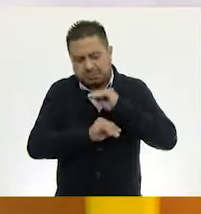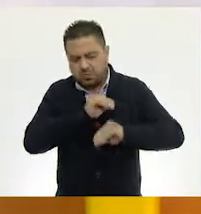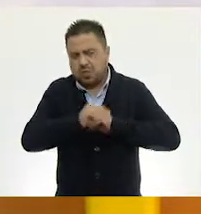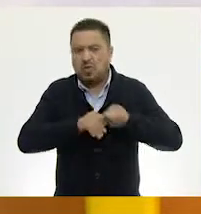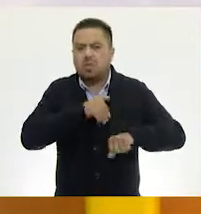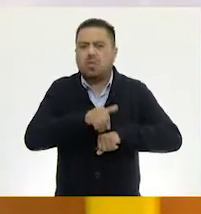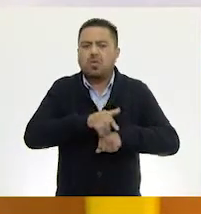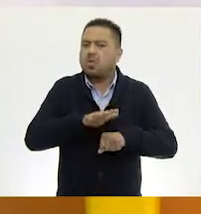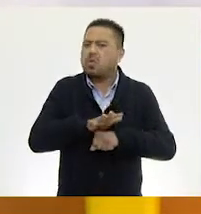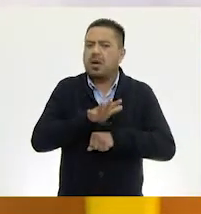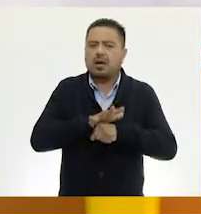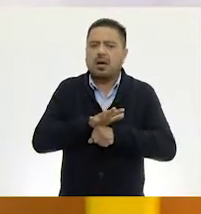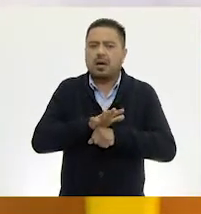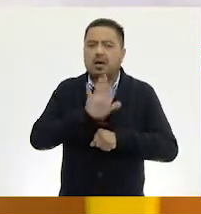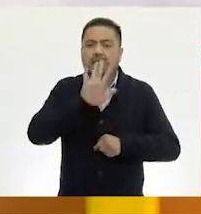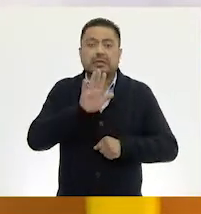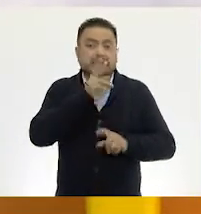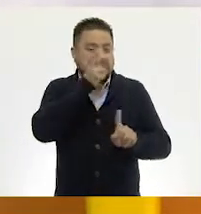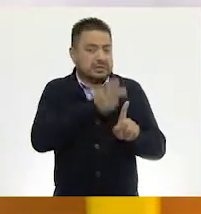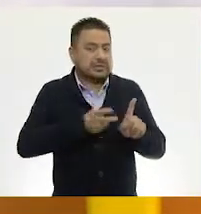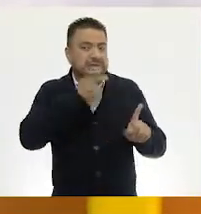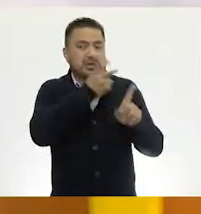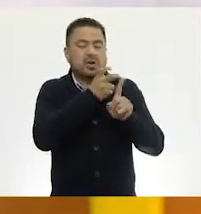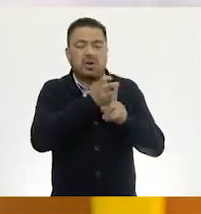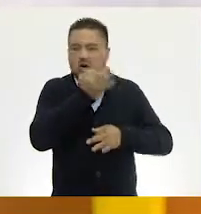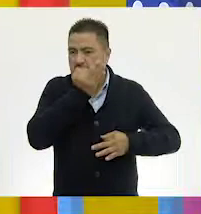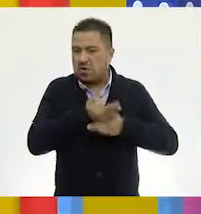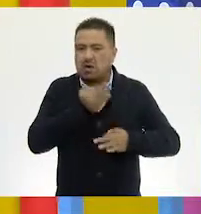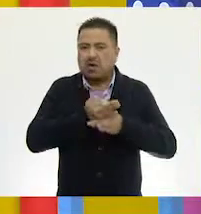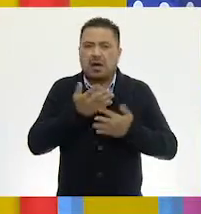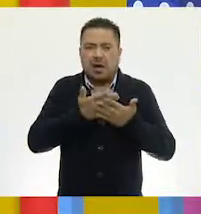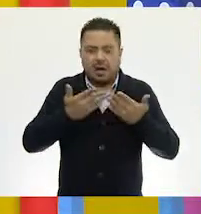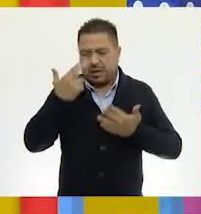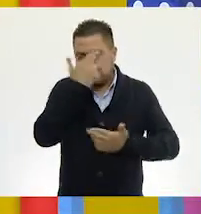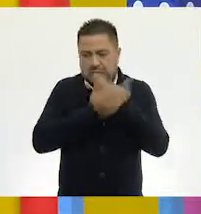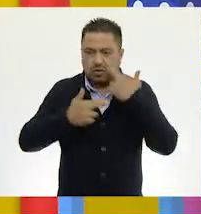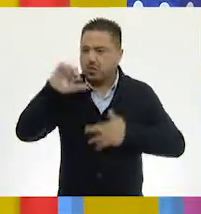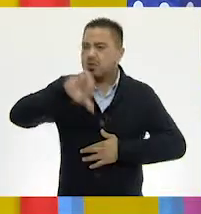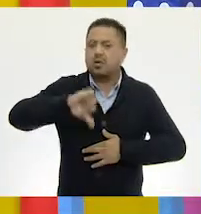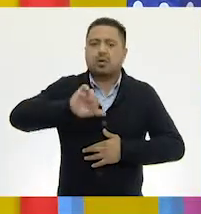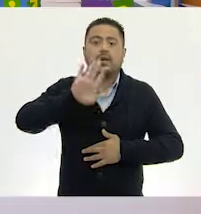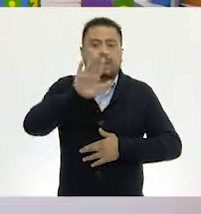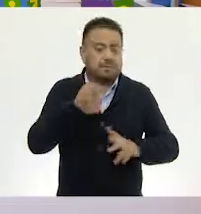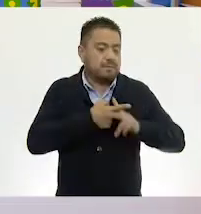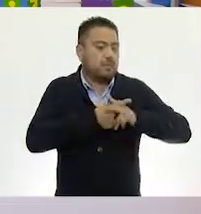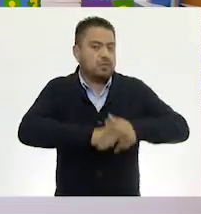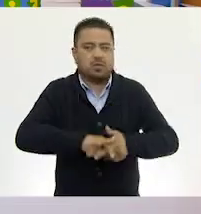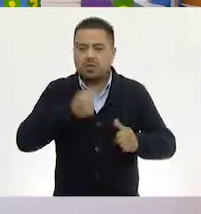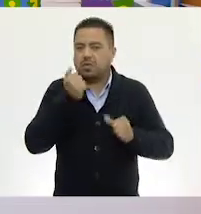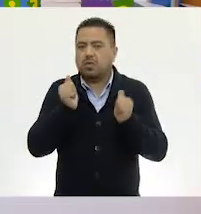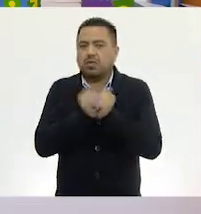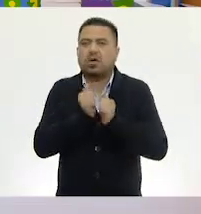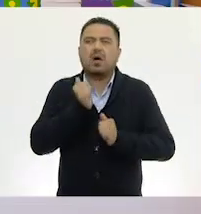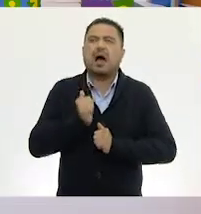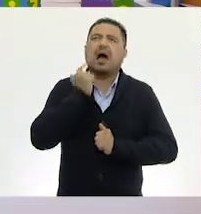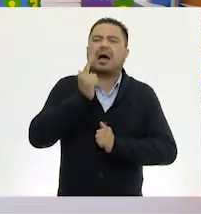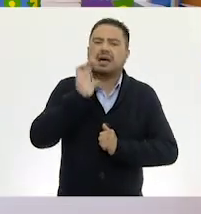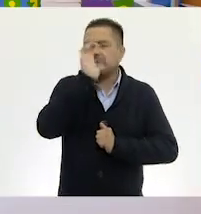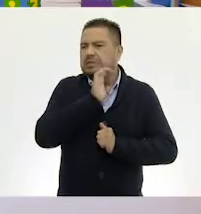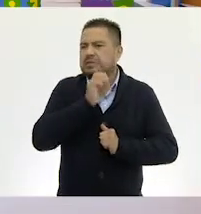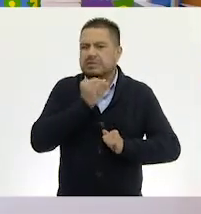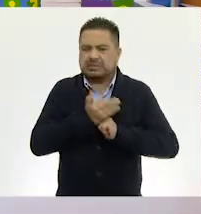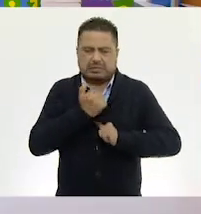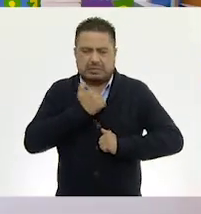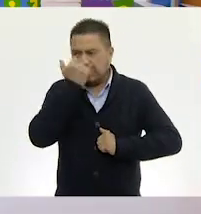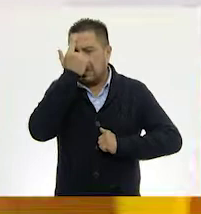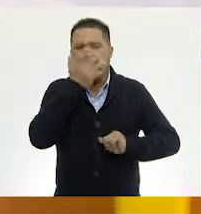número. Nunca lo pensado así. Lo que vamos a realizar el día de hoy. Y fíjate que voy a comenzar con algo muy curioso que me